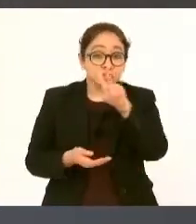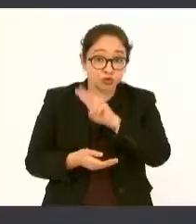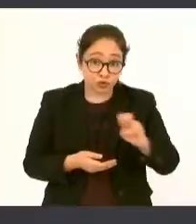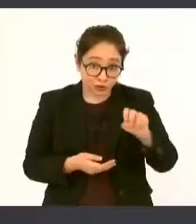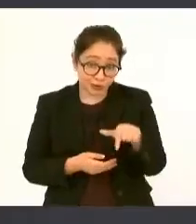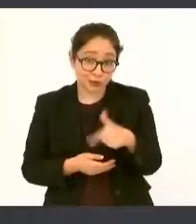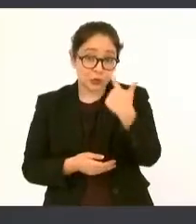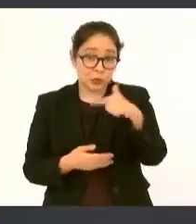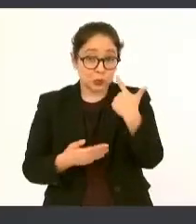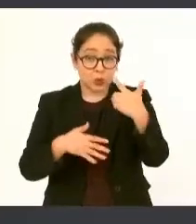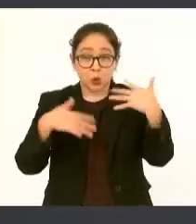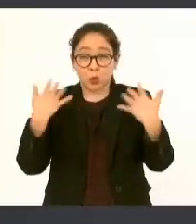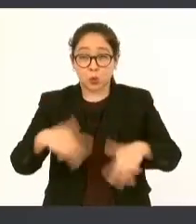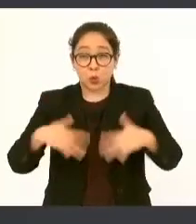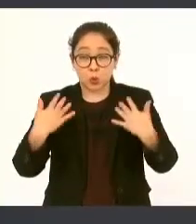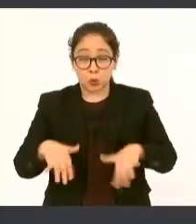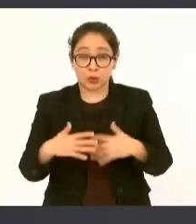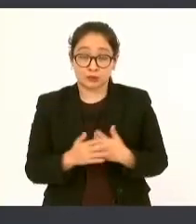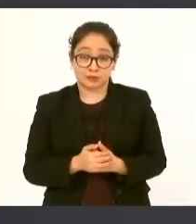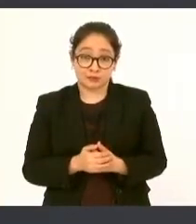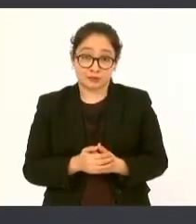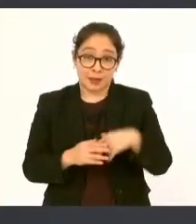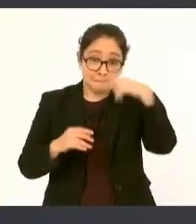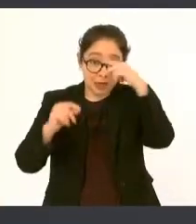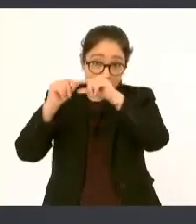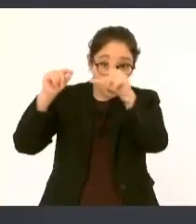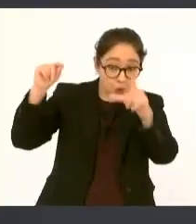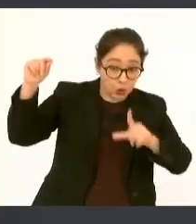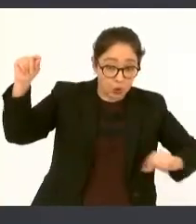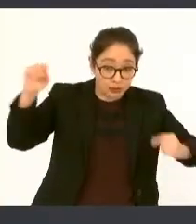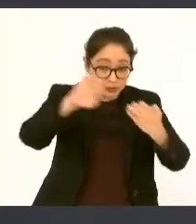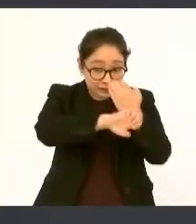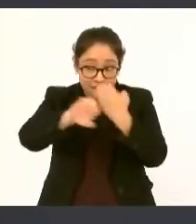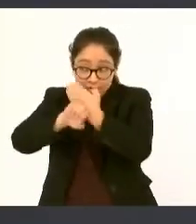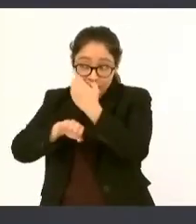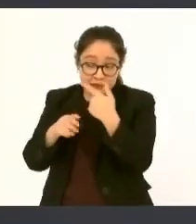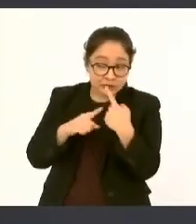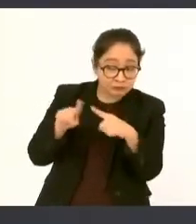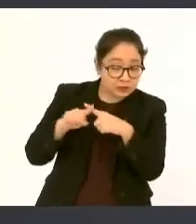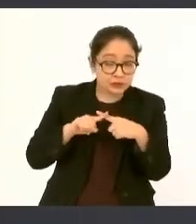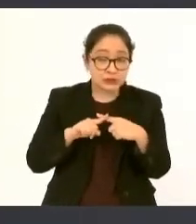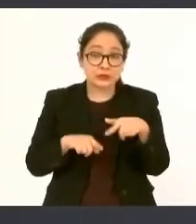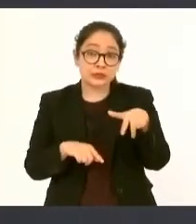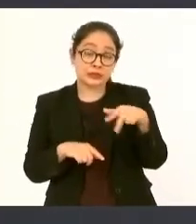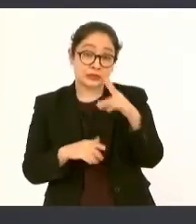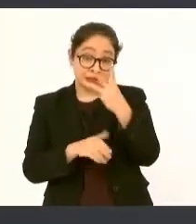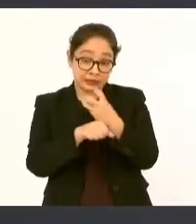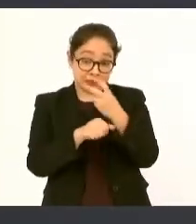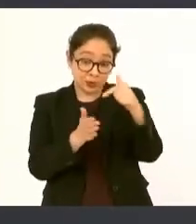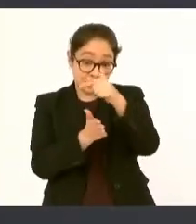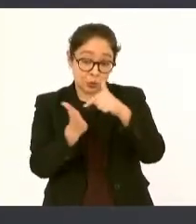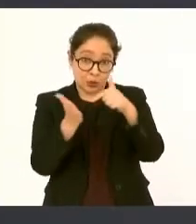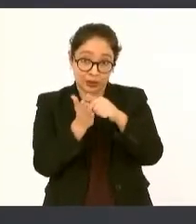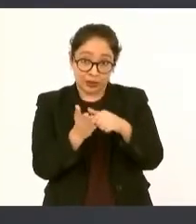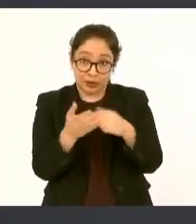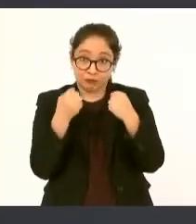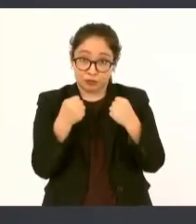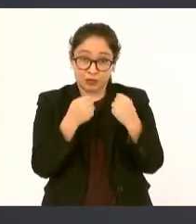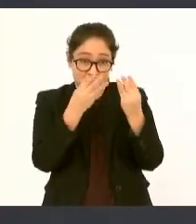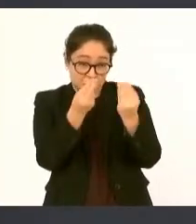que ocupa el tercer lugar en municipios en el país